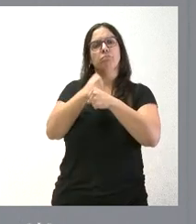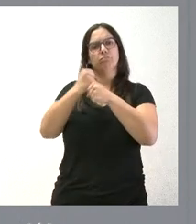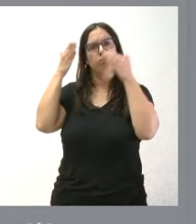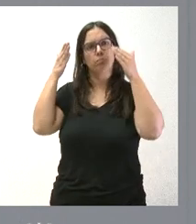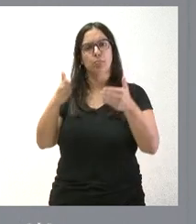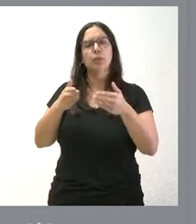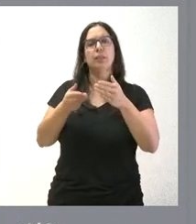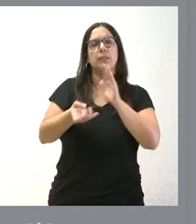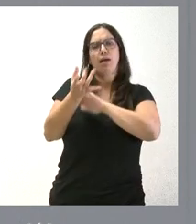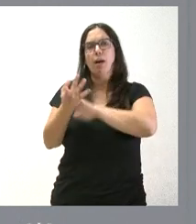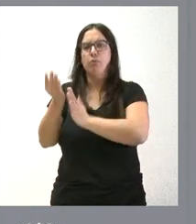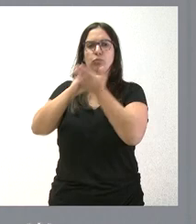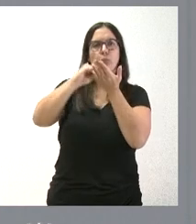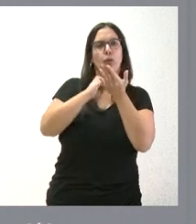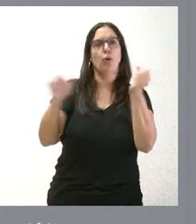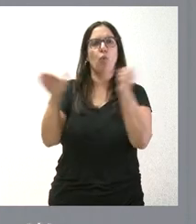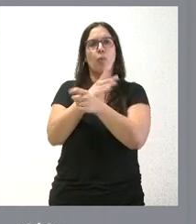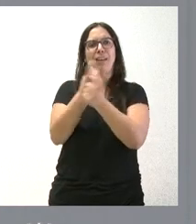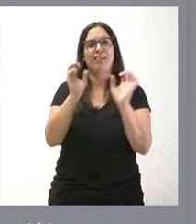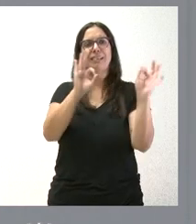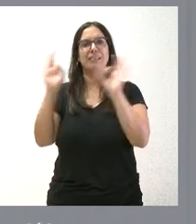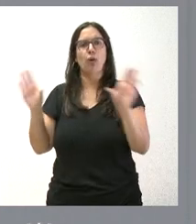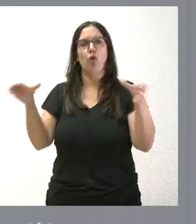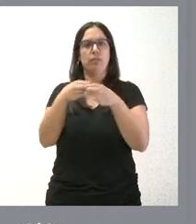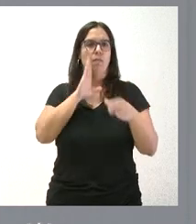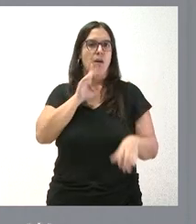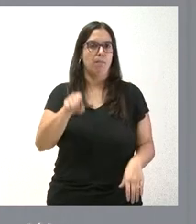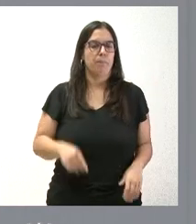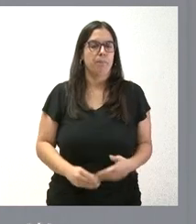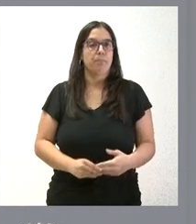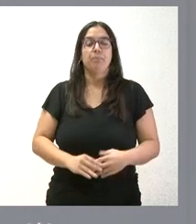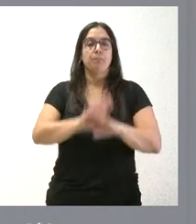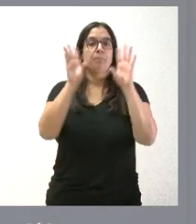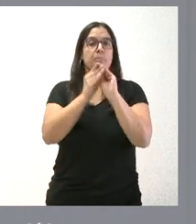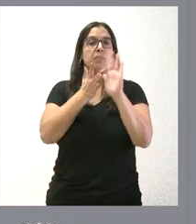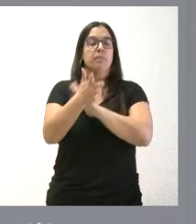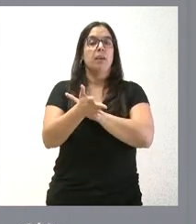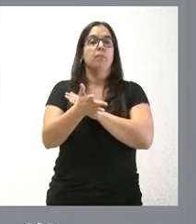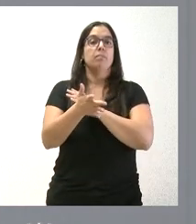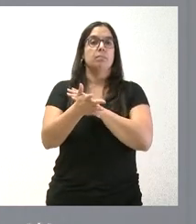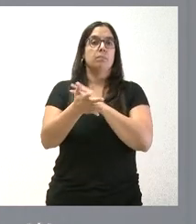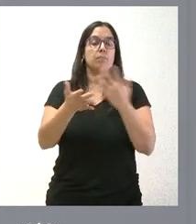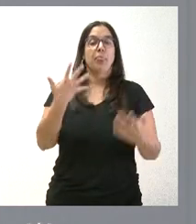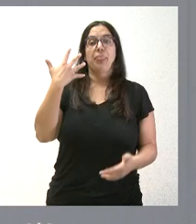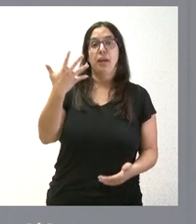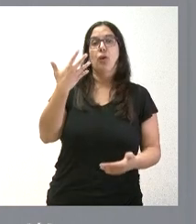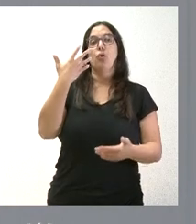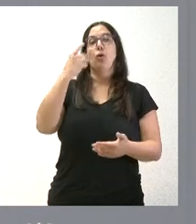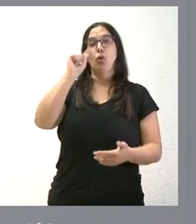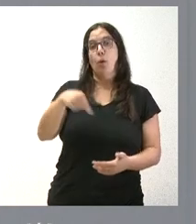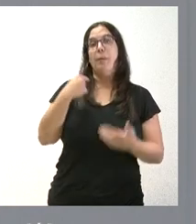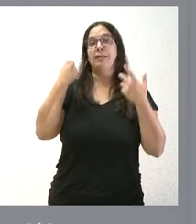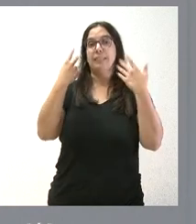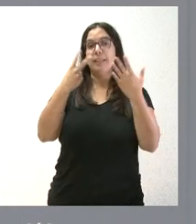soluciones que cubran las necesidades concretas de estos colectivos. En definitiva, como les digo, 5,7